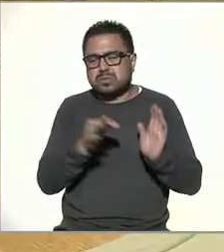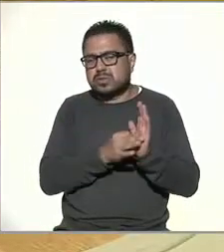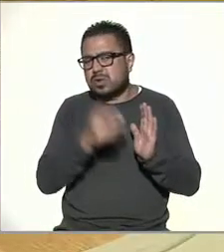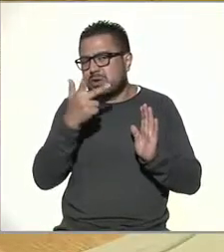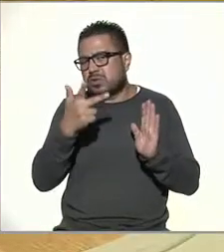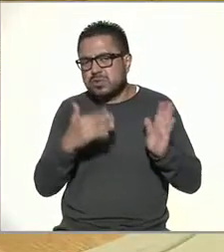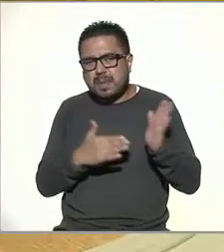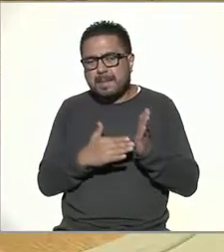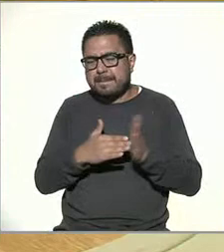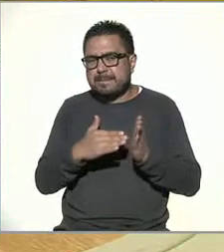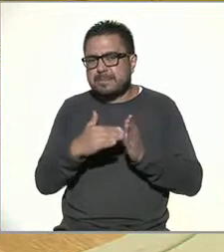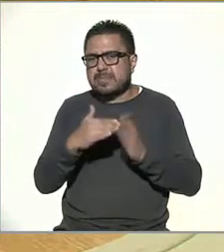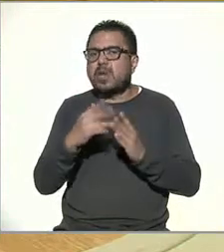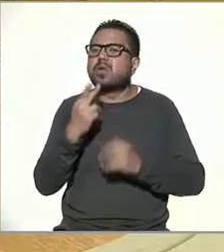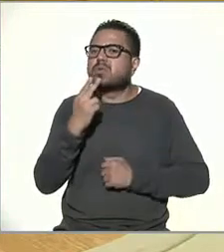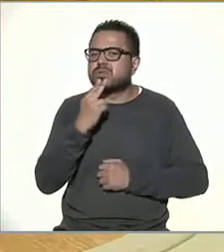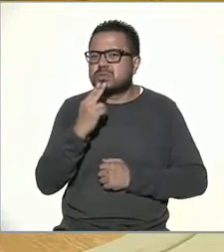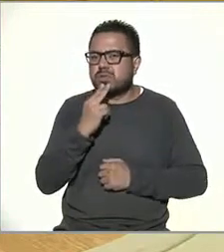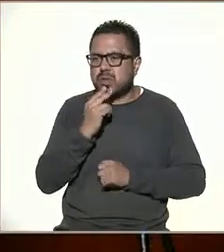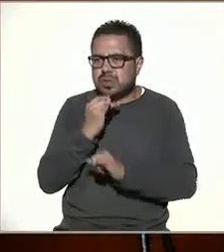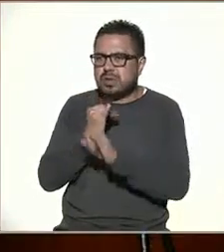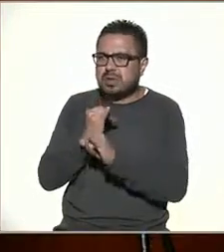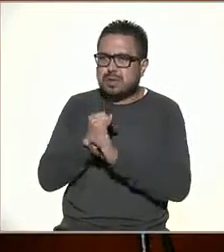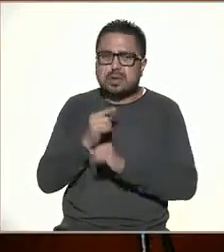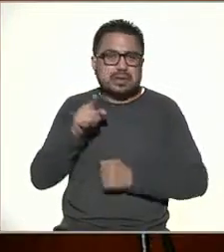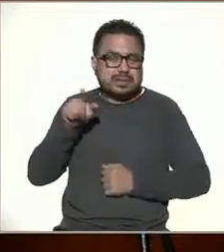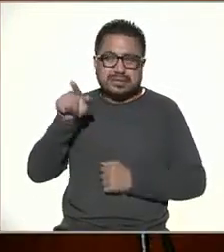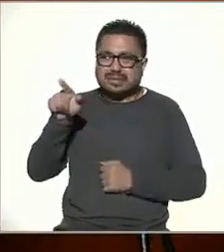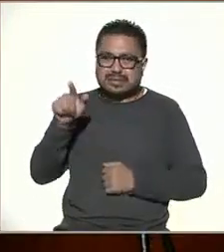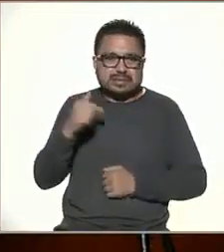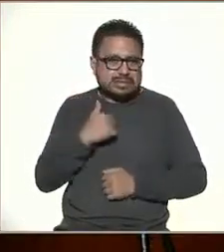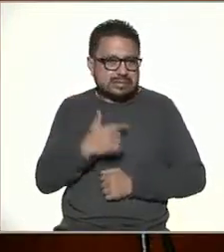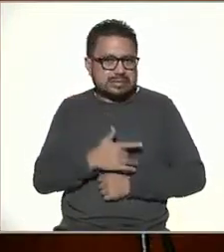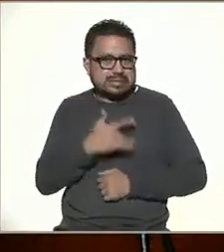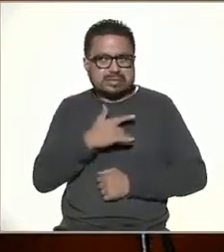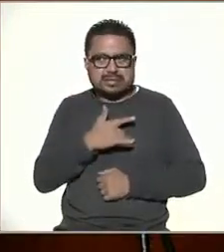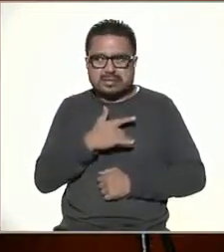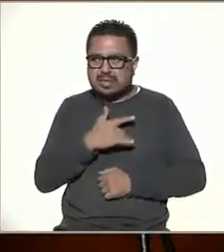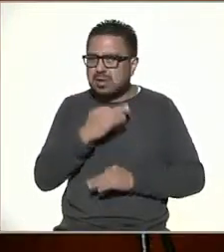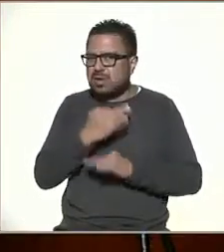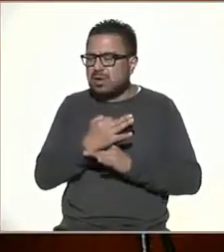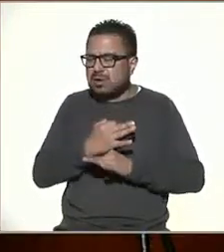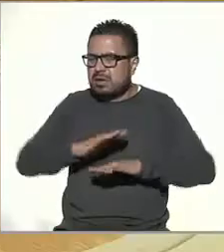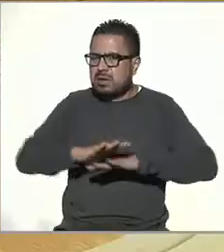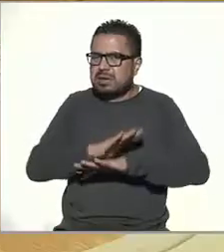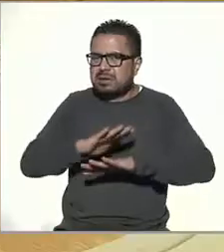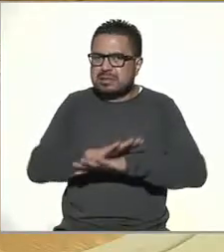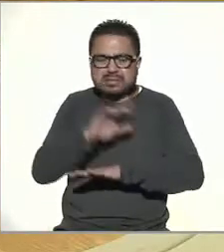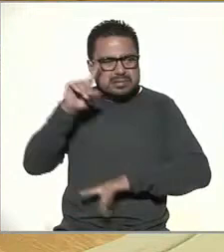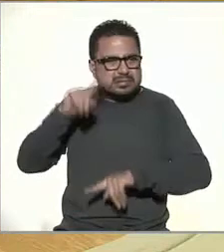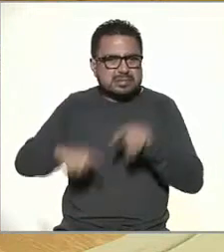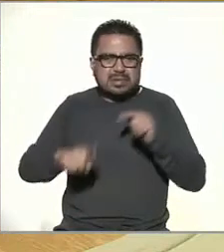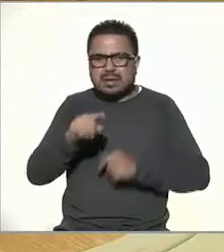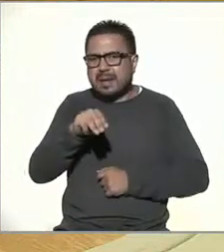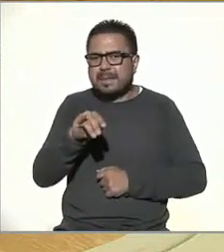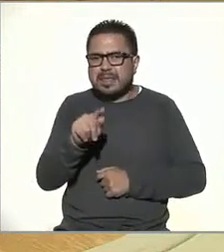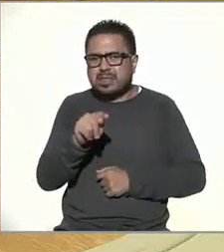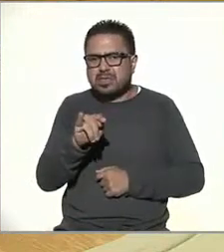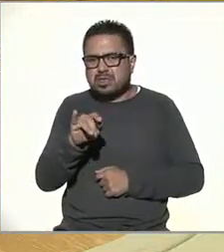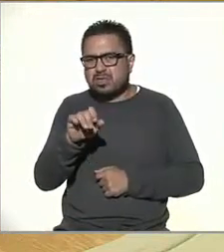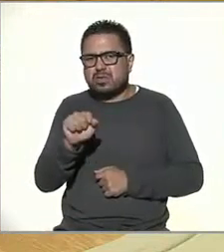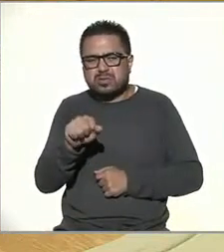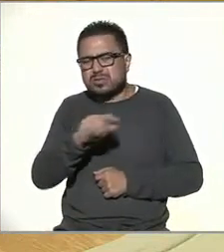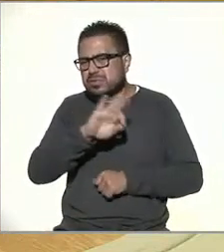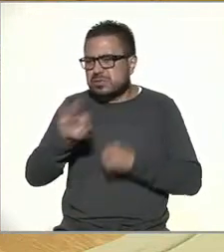los usuarios. Y en ese sentido, COVID vino a romper estos mitos, o sea, vino a romper justamente estos mitos y